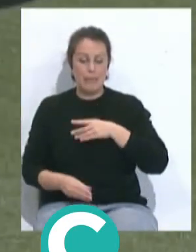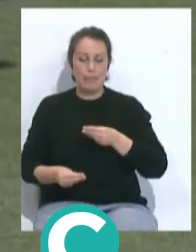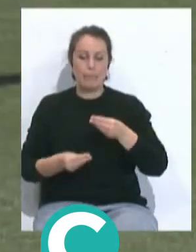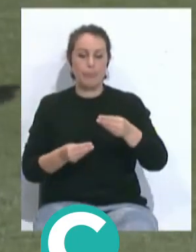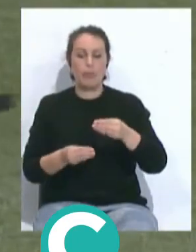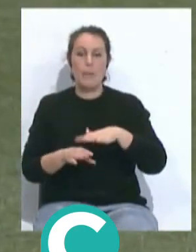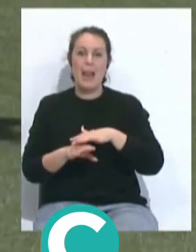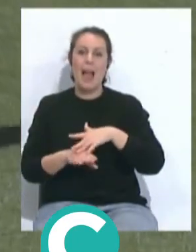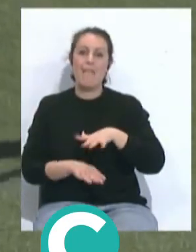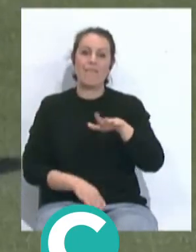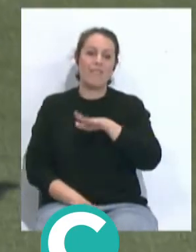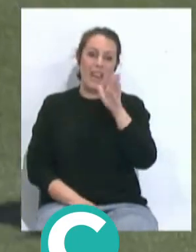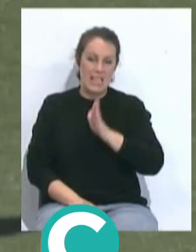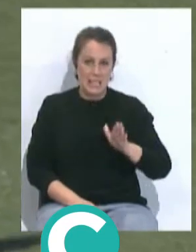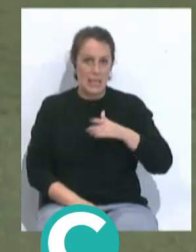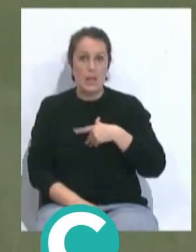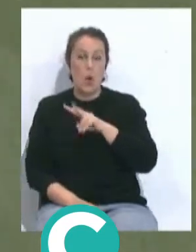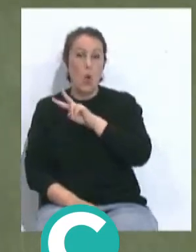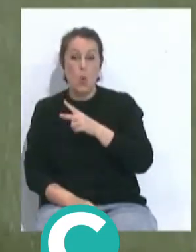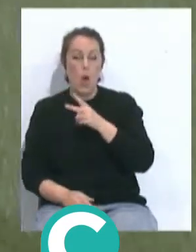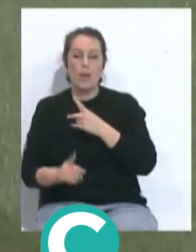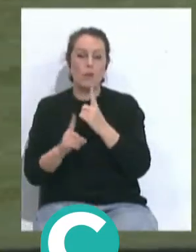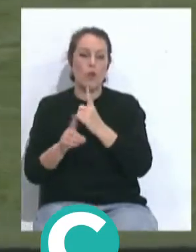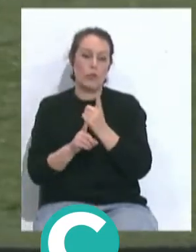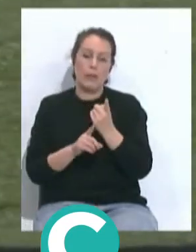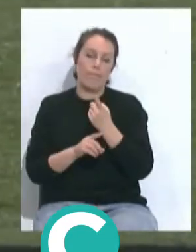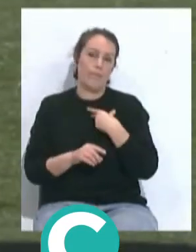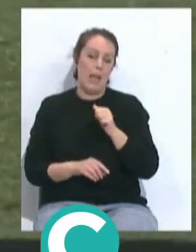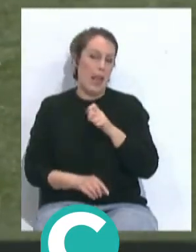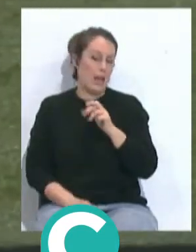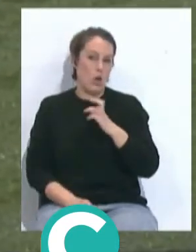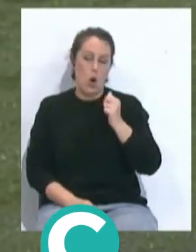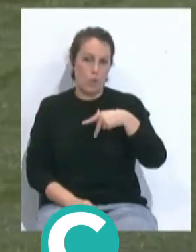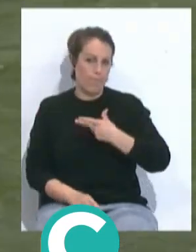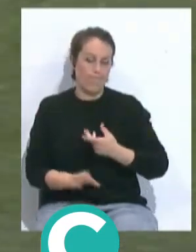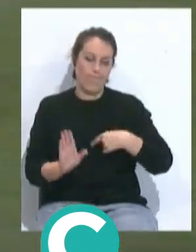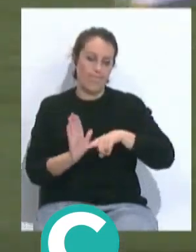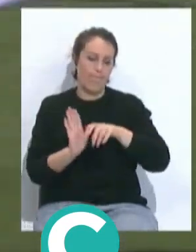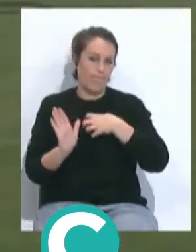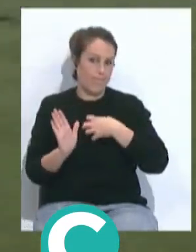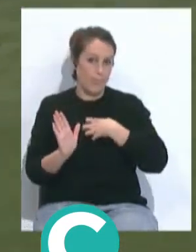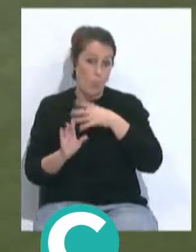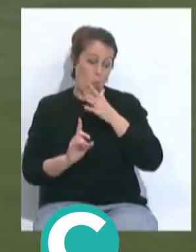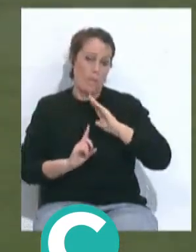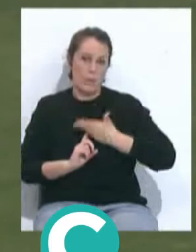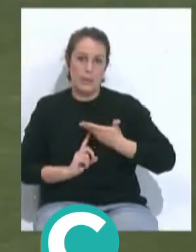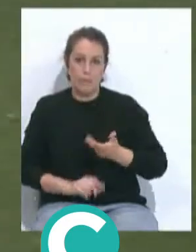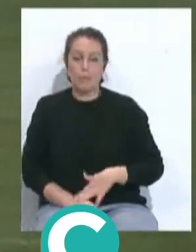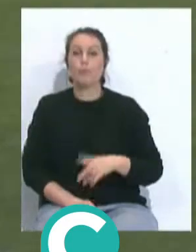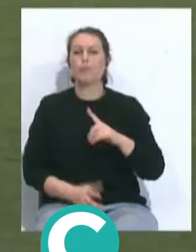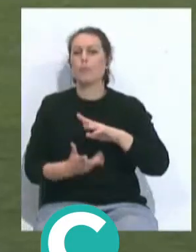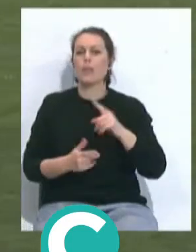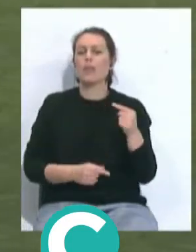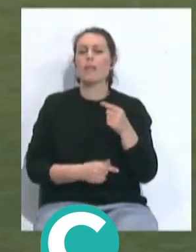enfrentarse a Brasil y Uruguay en esos partidos de clasificación que ofrecían el día de hoy. Sí, pero también la mala